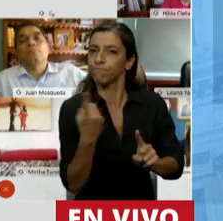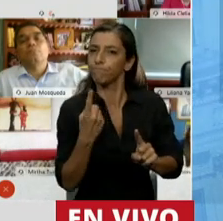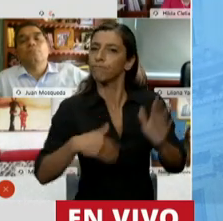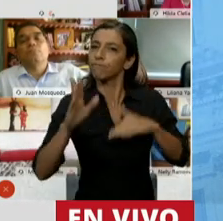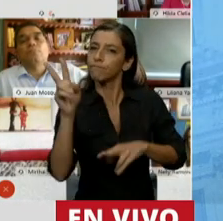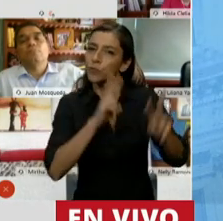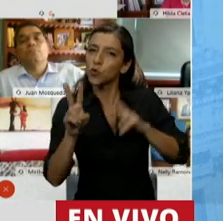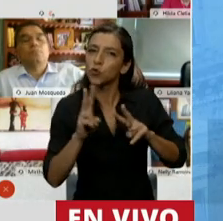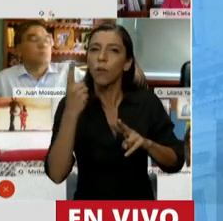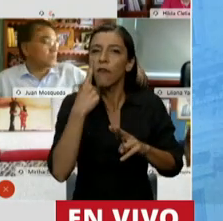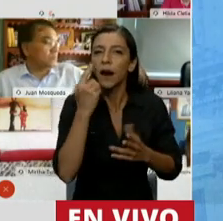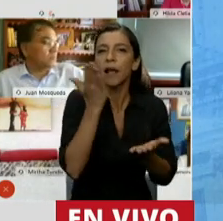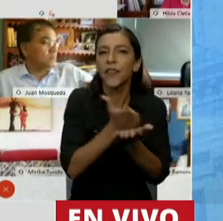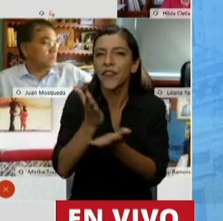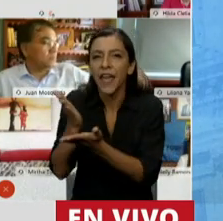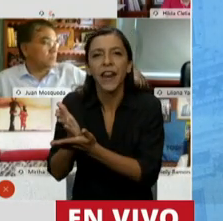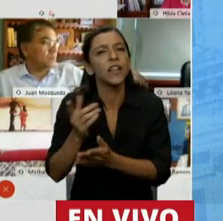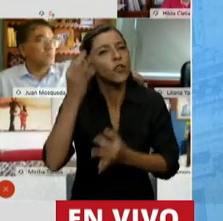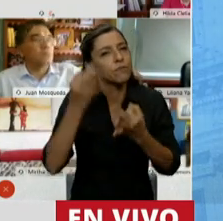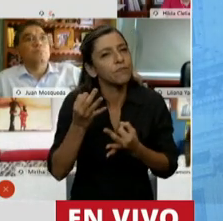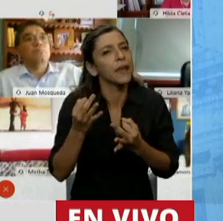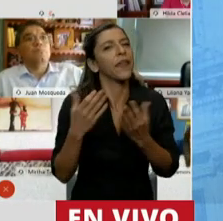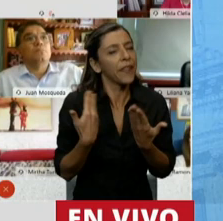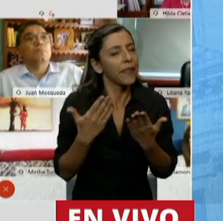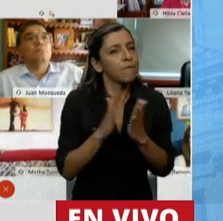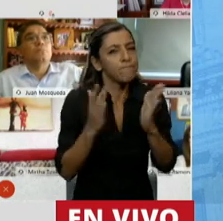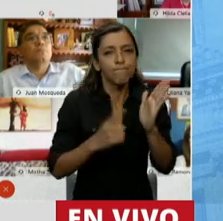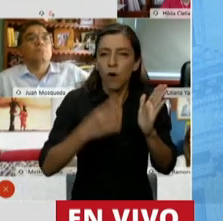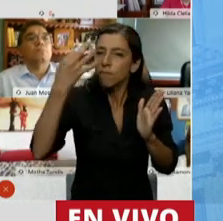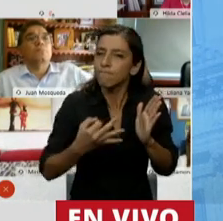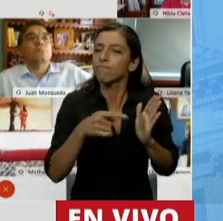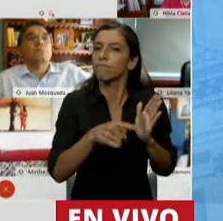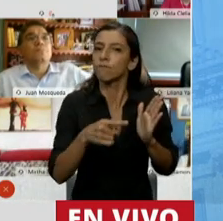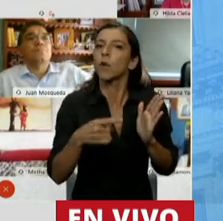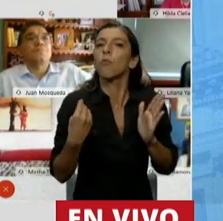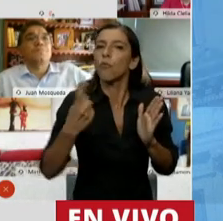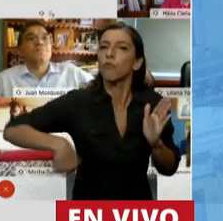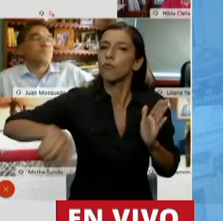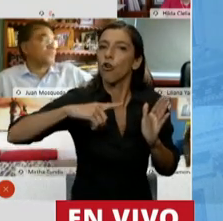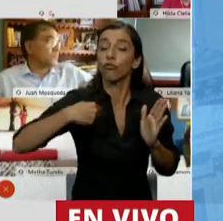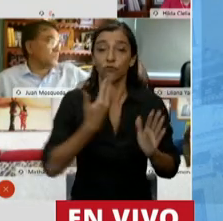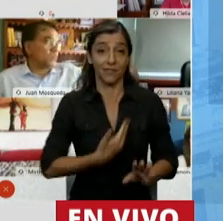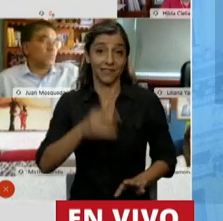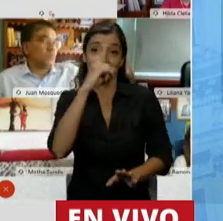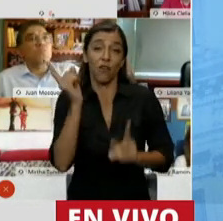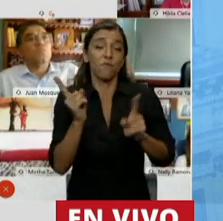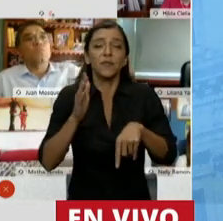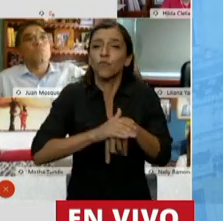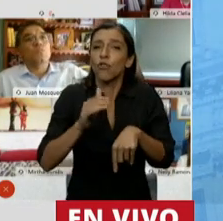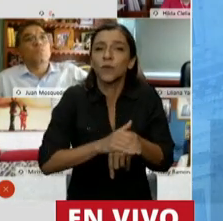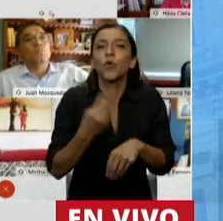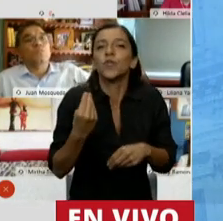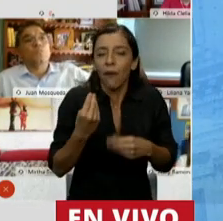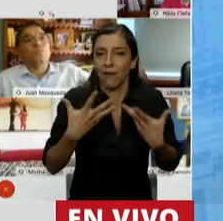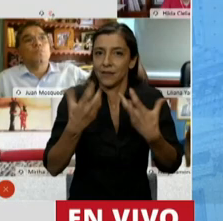interno y los procedimientos de actuación institucional a los compromisos asumidos por el Estado argentino en materia de salud